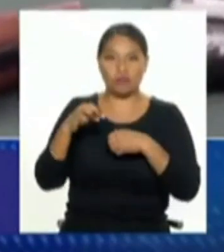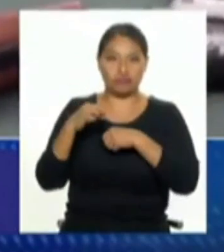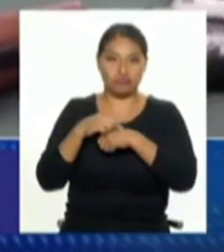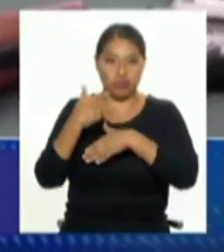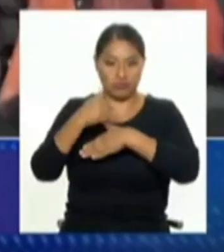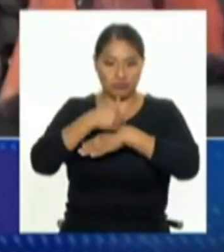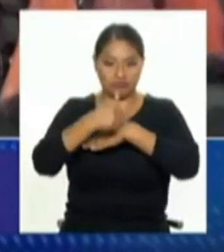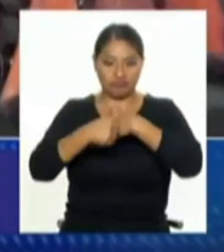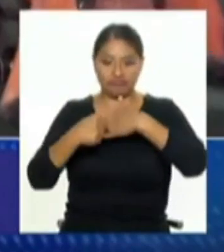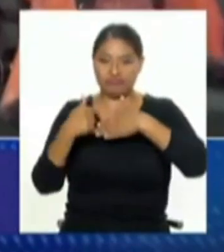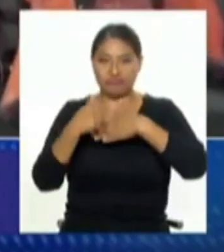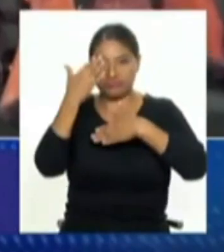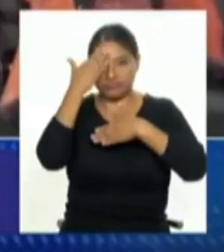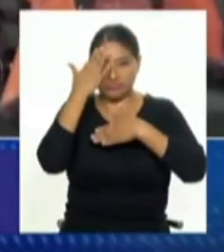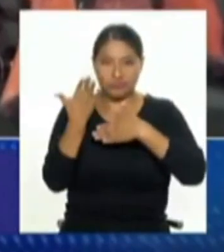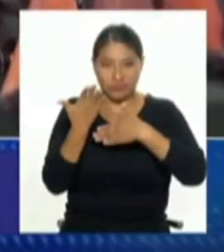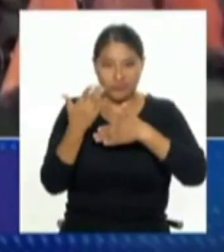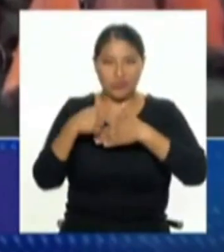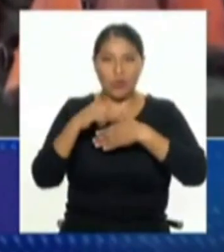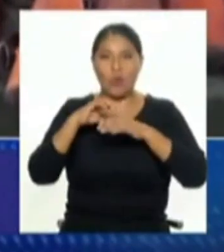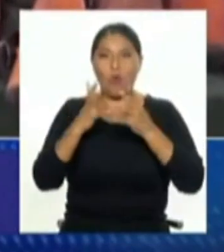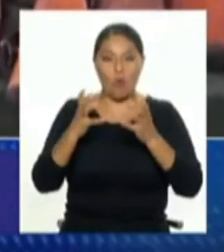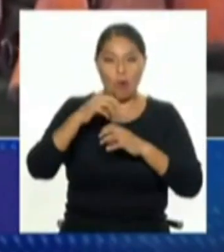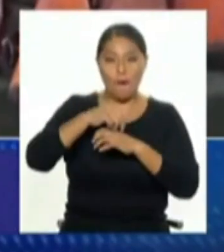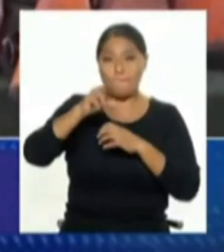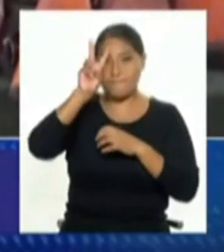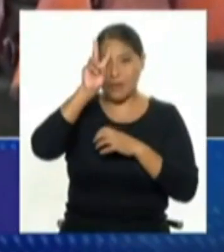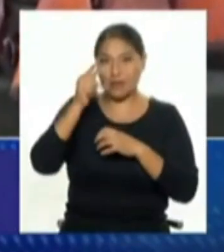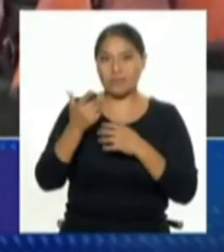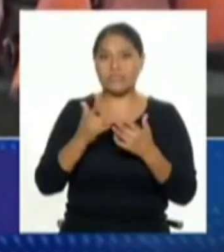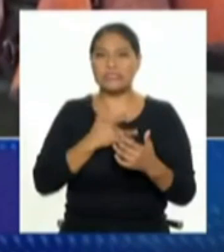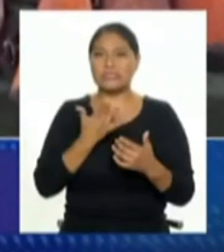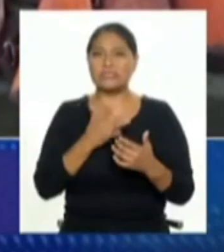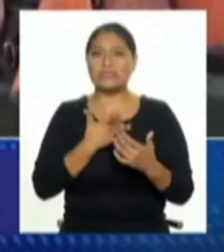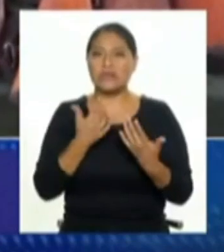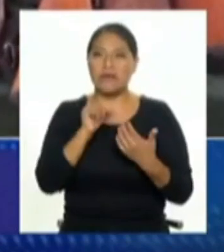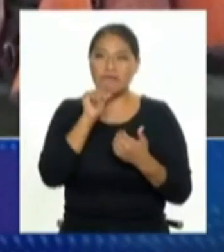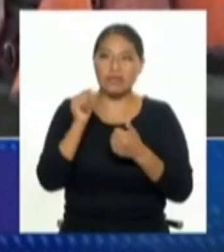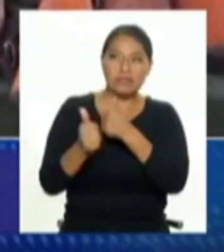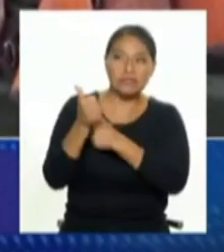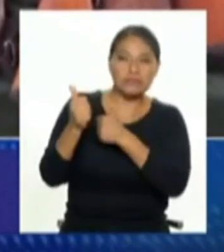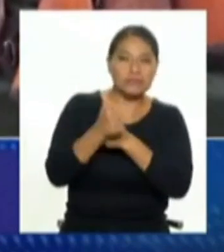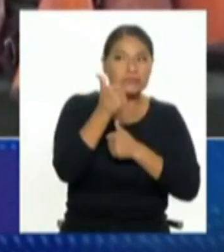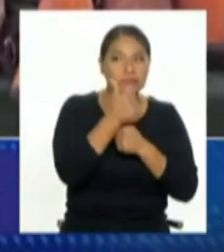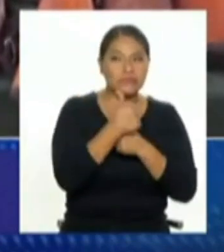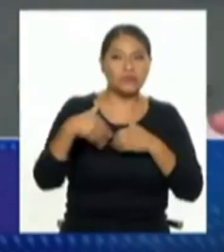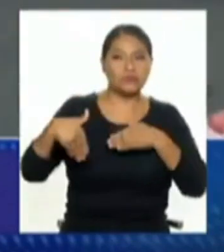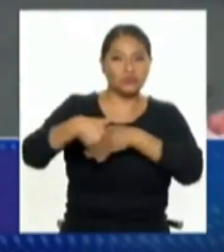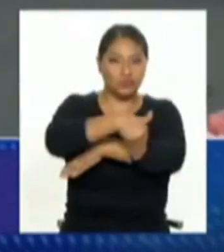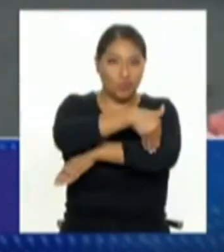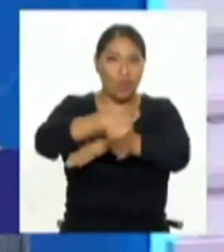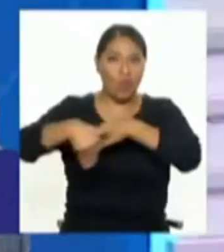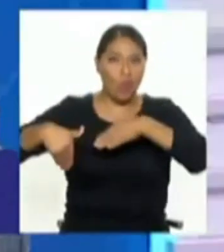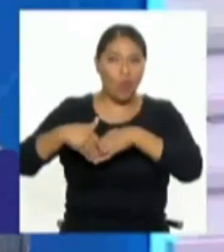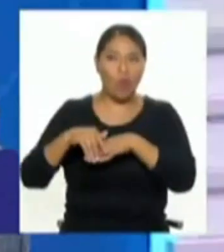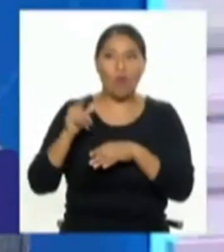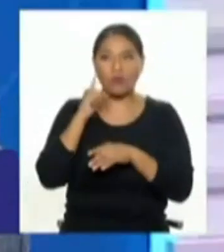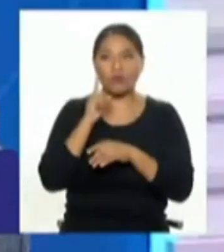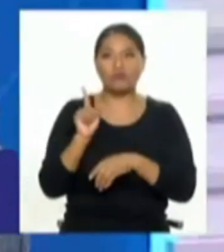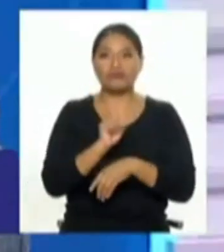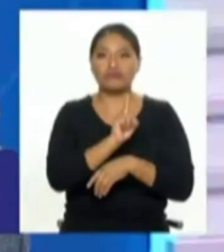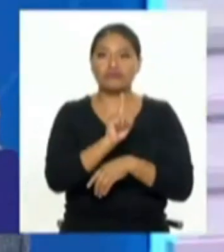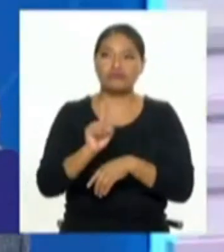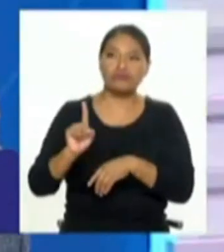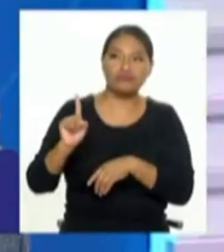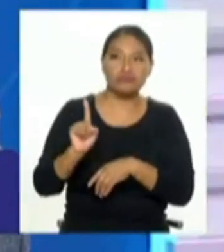me va a corregir si me estoy equivocando la sensación de inseguridad es lo que es alto o sea porque los crímenes o los